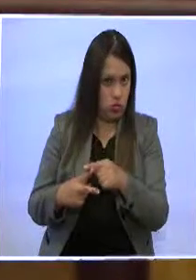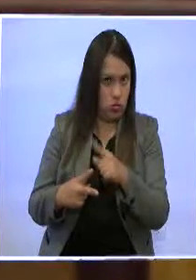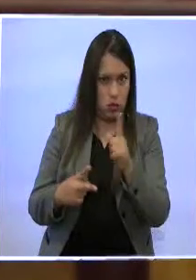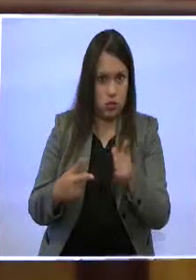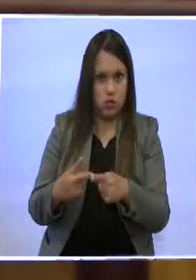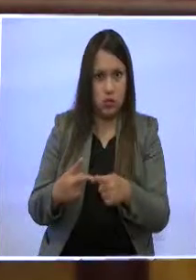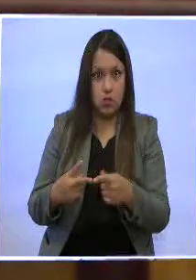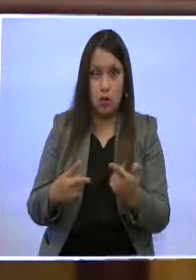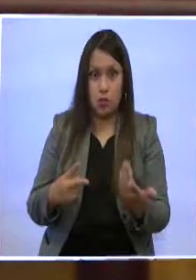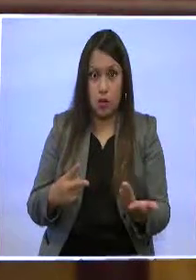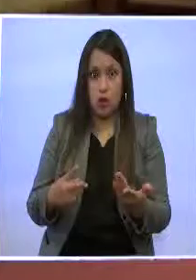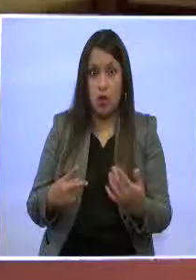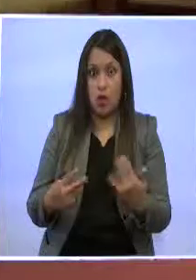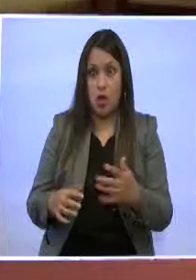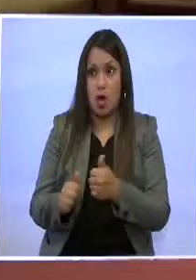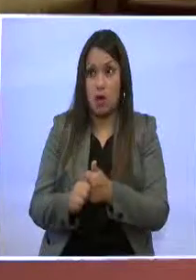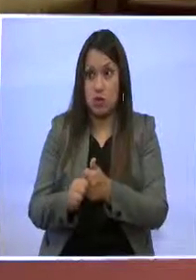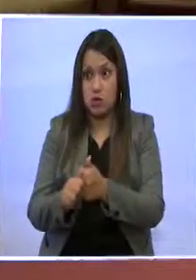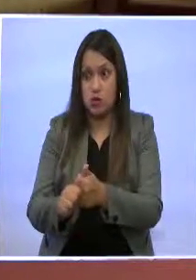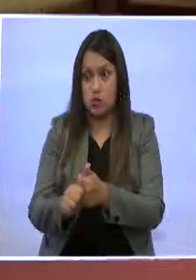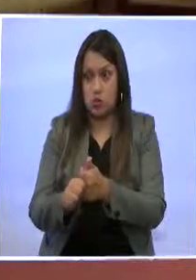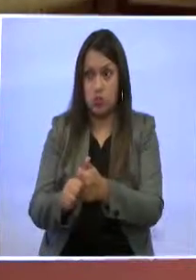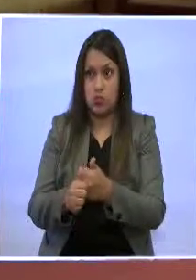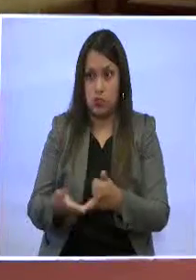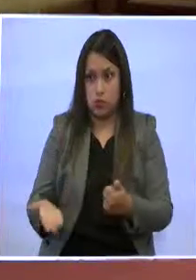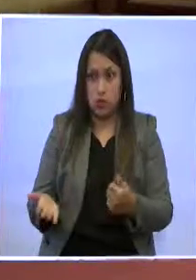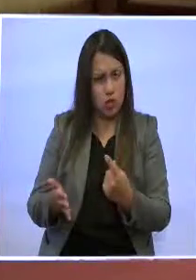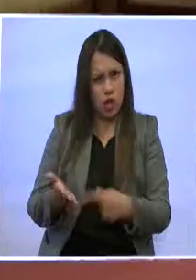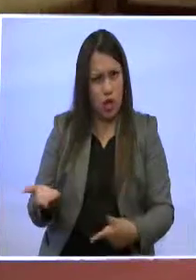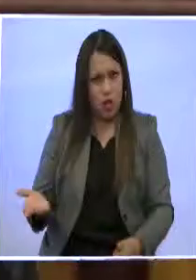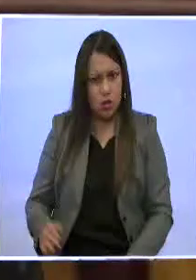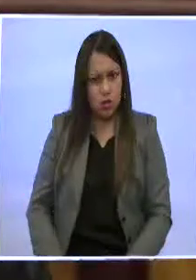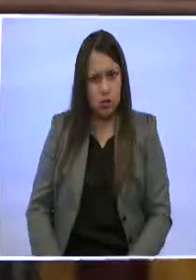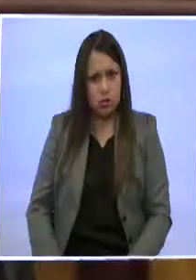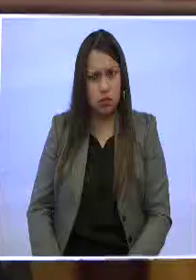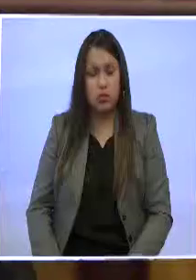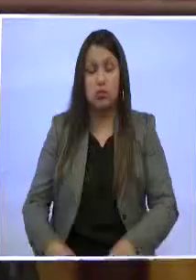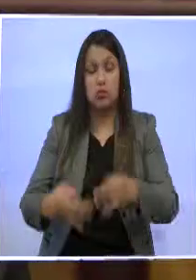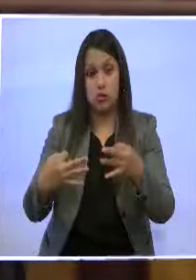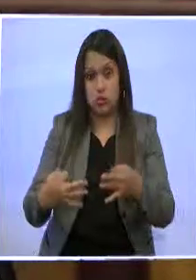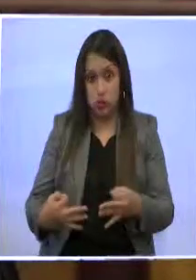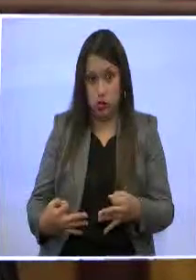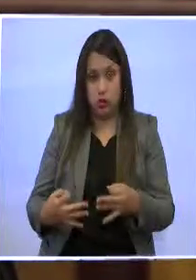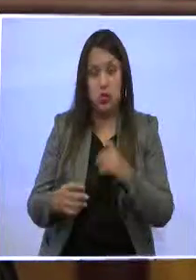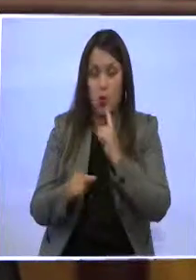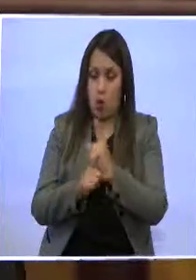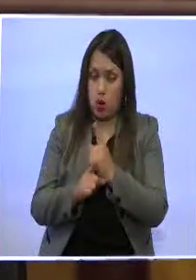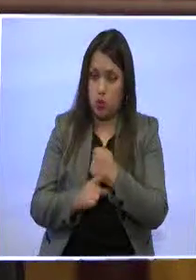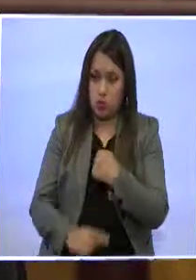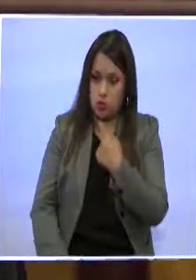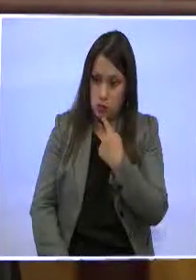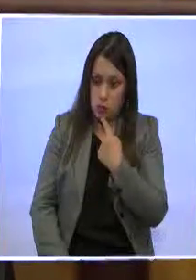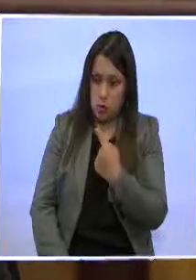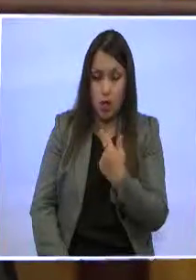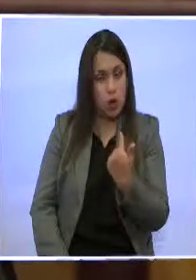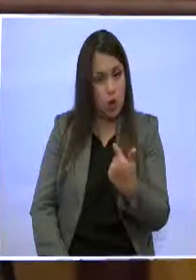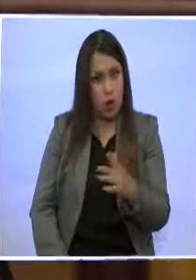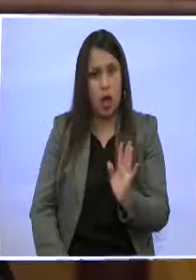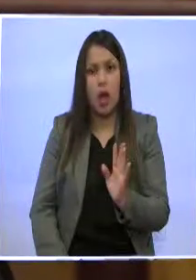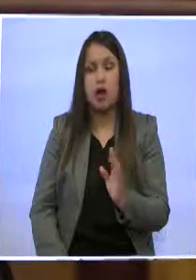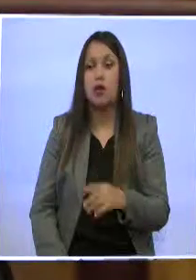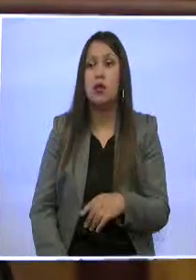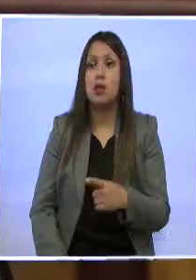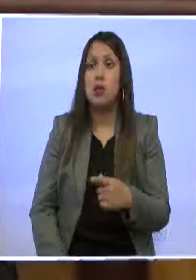consejo, y otra es la realidad que se vive en los barrios. Justamente por eso, ¿no es cierto?, le digo que nuestra actuación tiene que ver con la